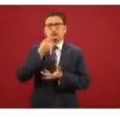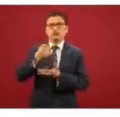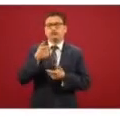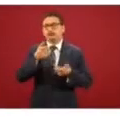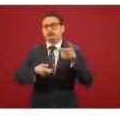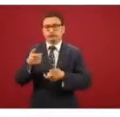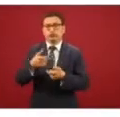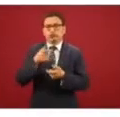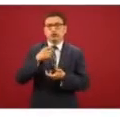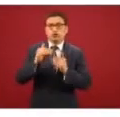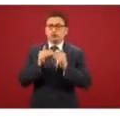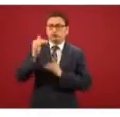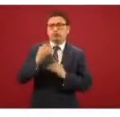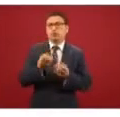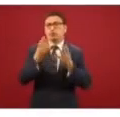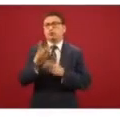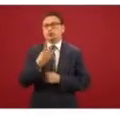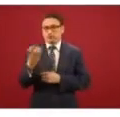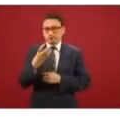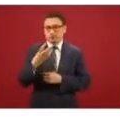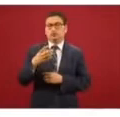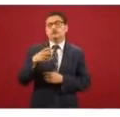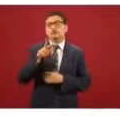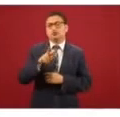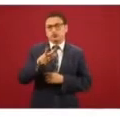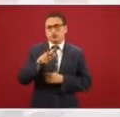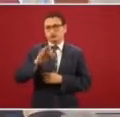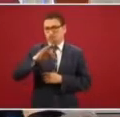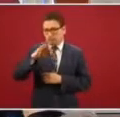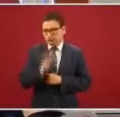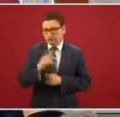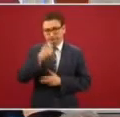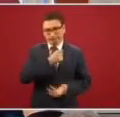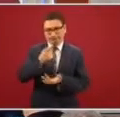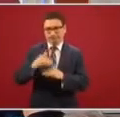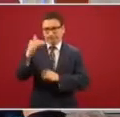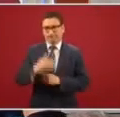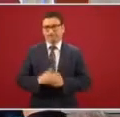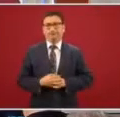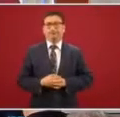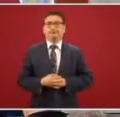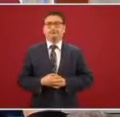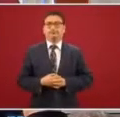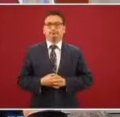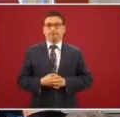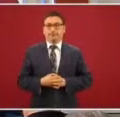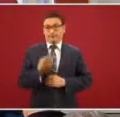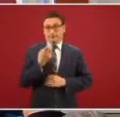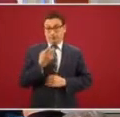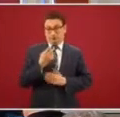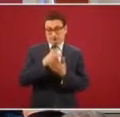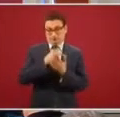un incremento de hasta el 318 por ciento de su presupuesto. Este programa